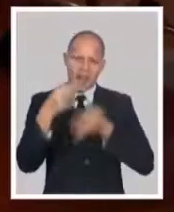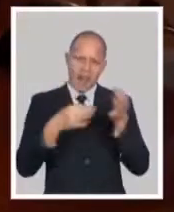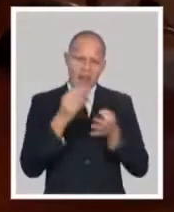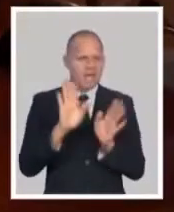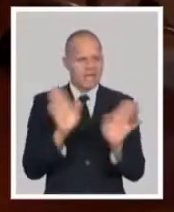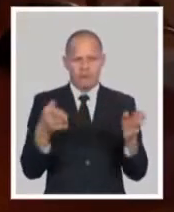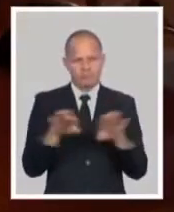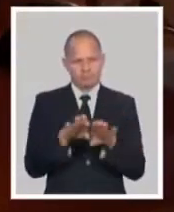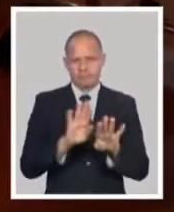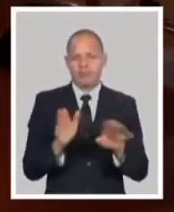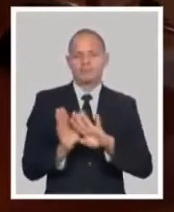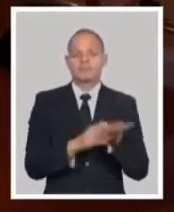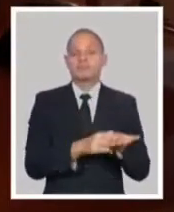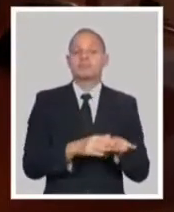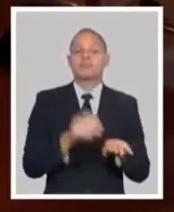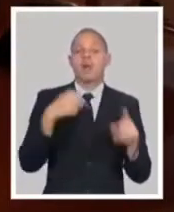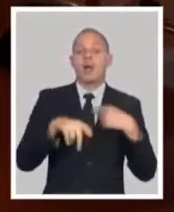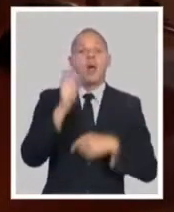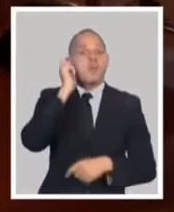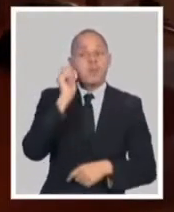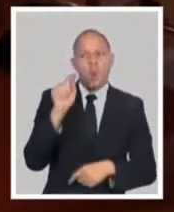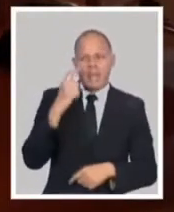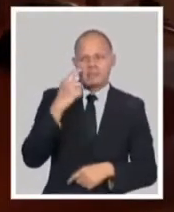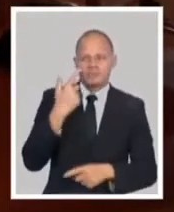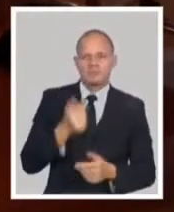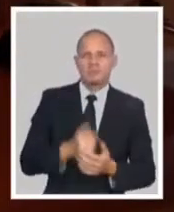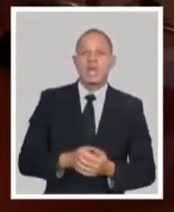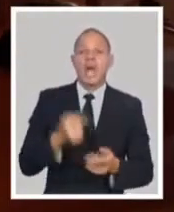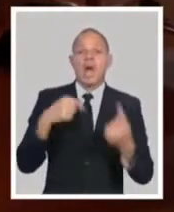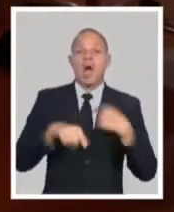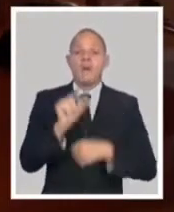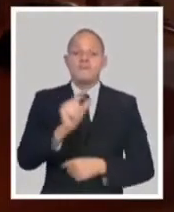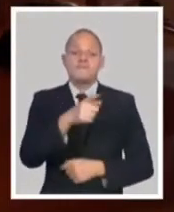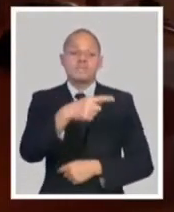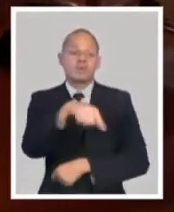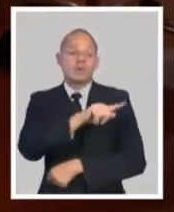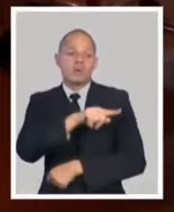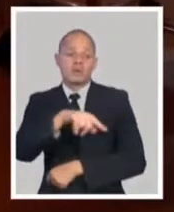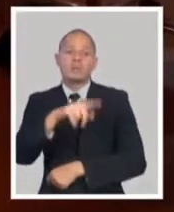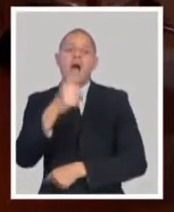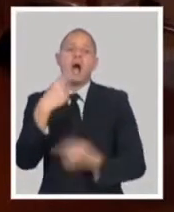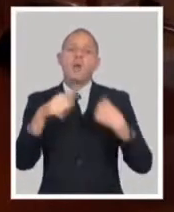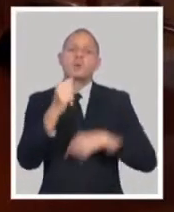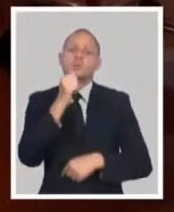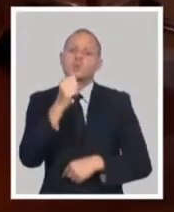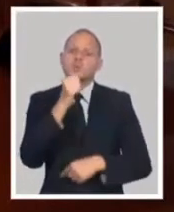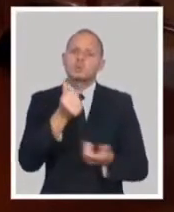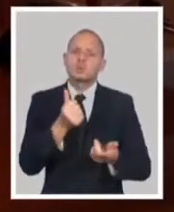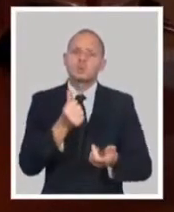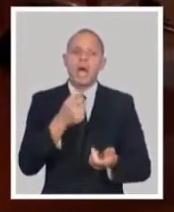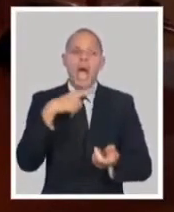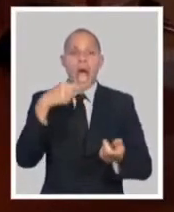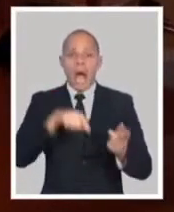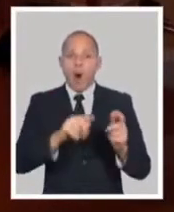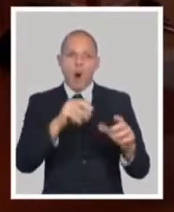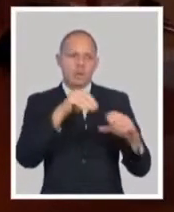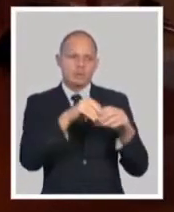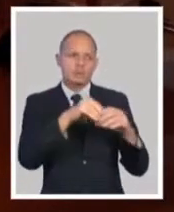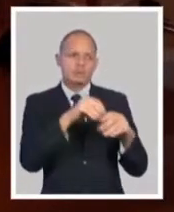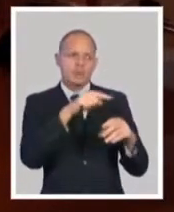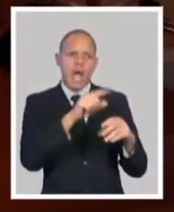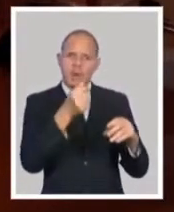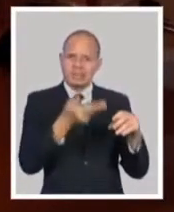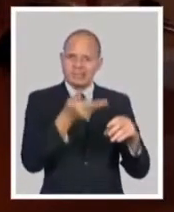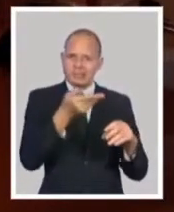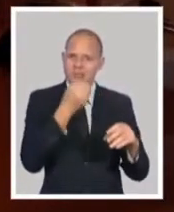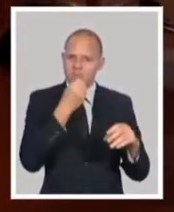Marta, hay quien pregunta si se van a aumentar los intereses de las cuentas bancarias, otros que preguntan qué va a pasar con las personas que hoy tienen